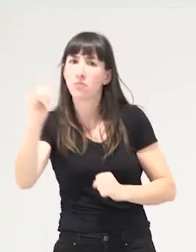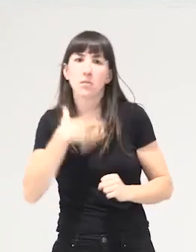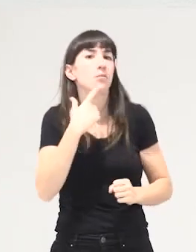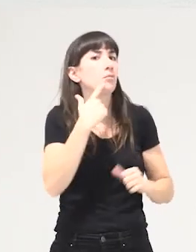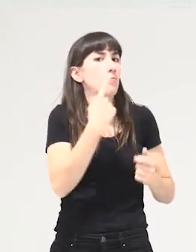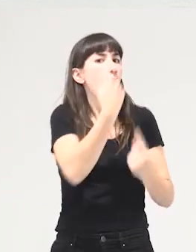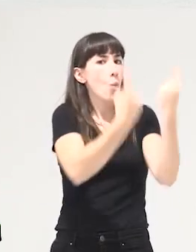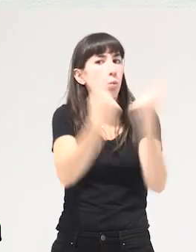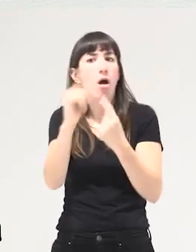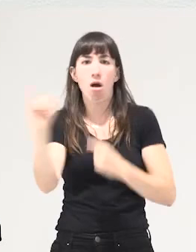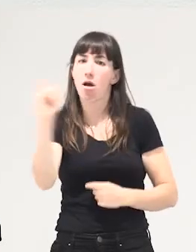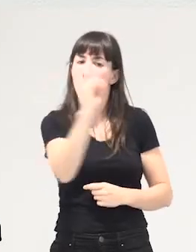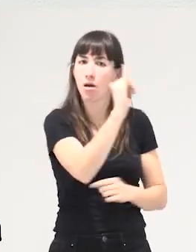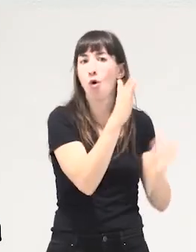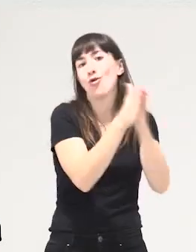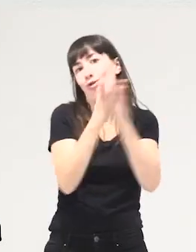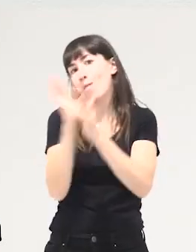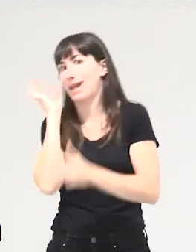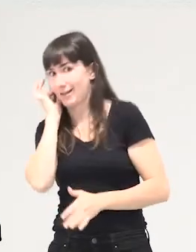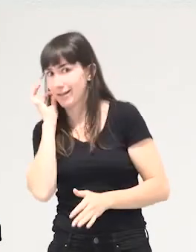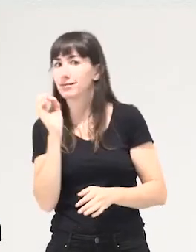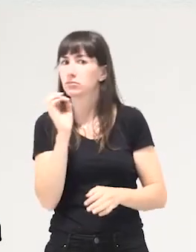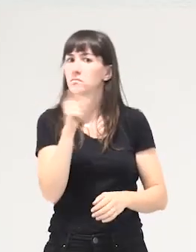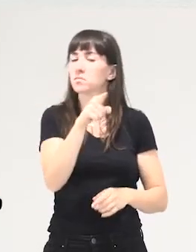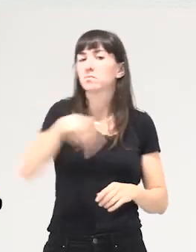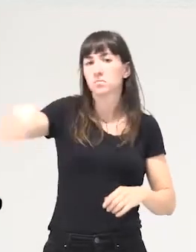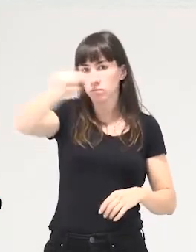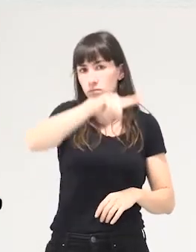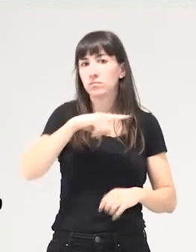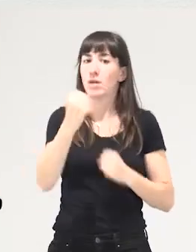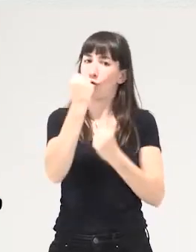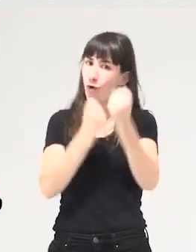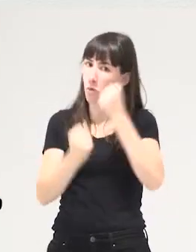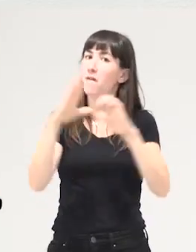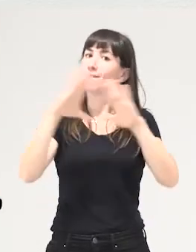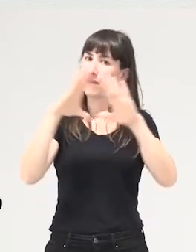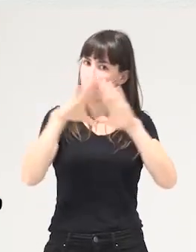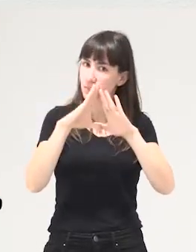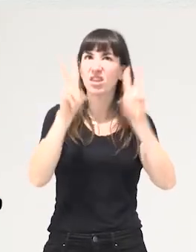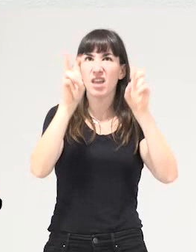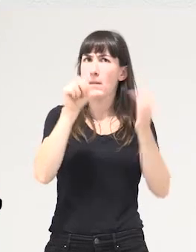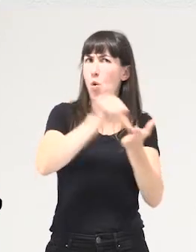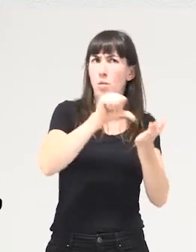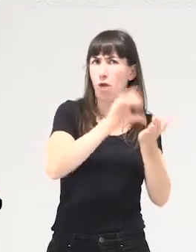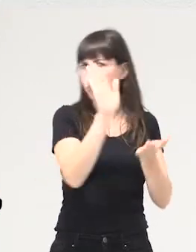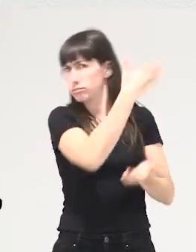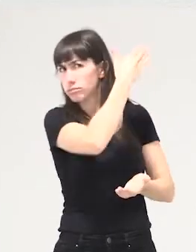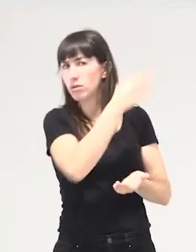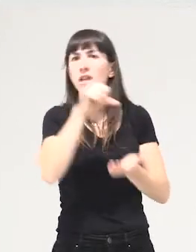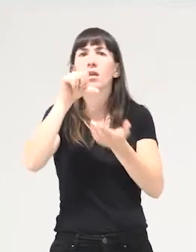feministas que construyen economía feminista sin sesgo urbano sin sesgo blanco sin sesgo